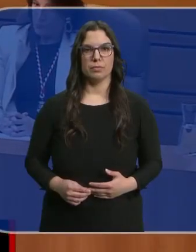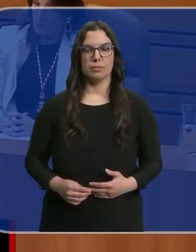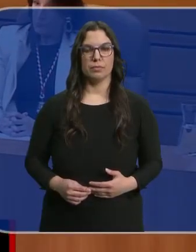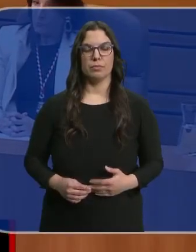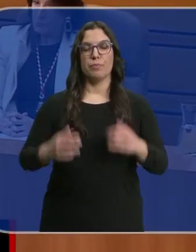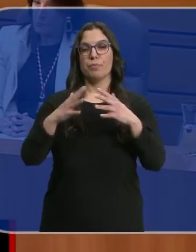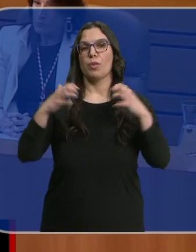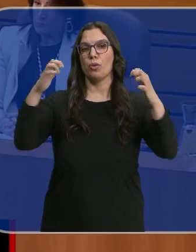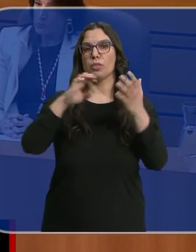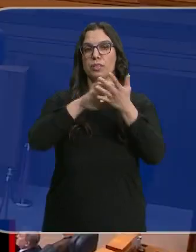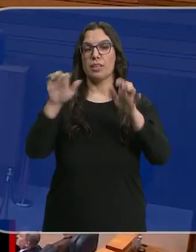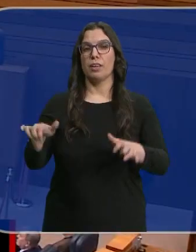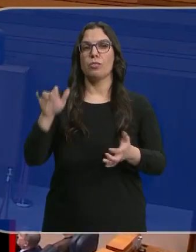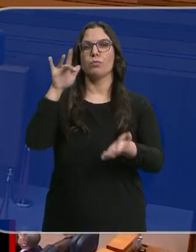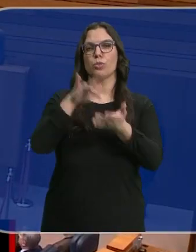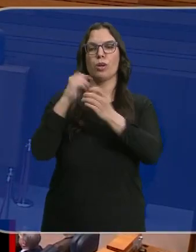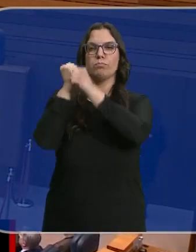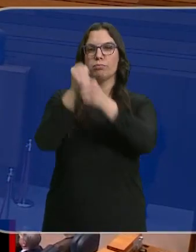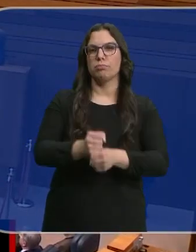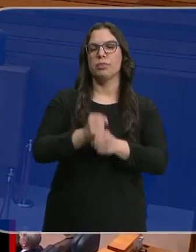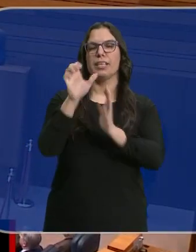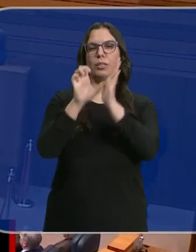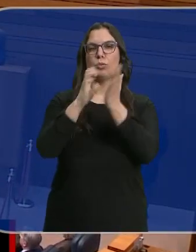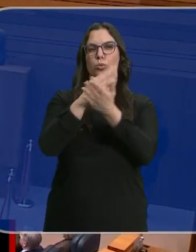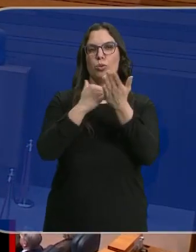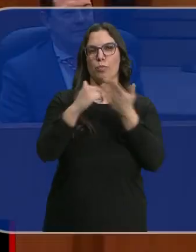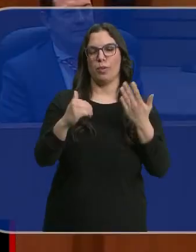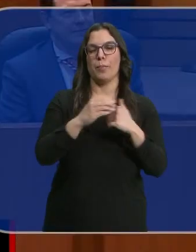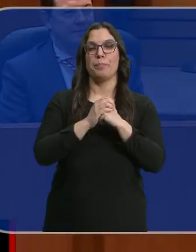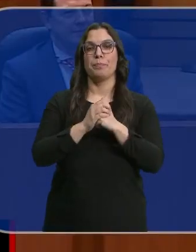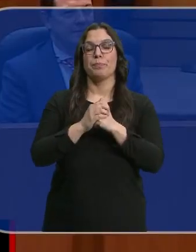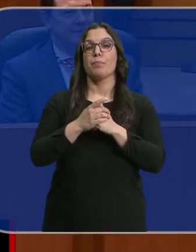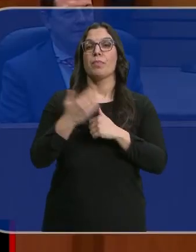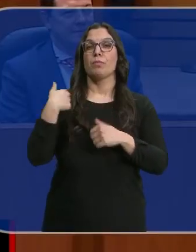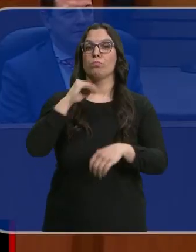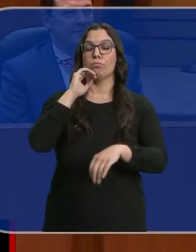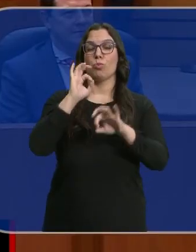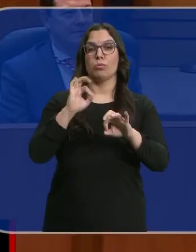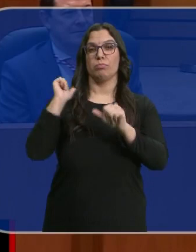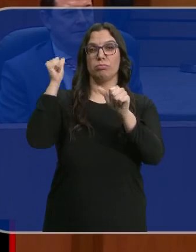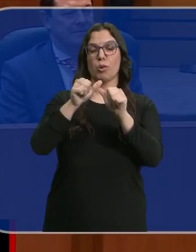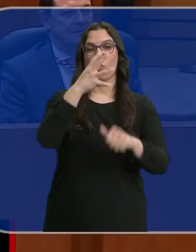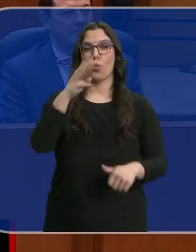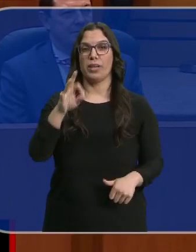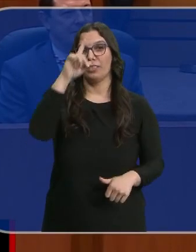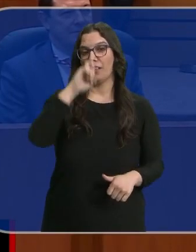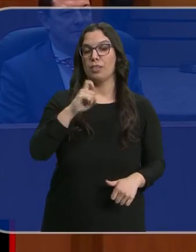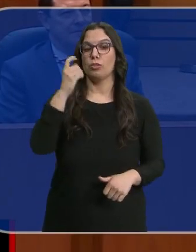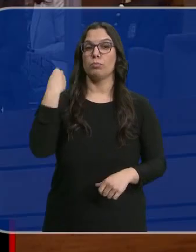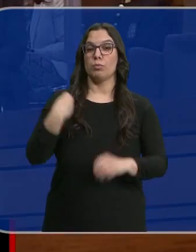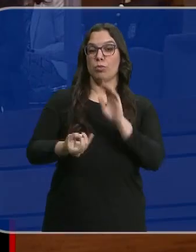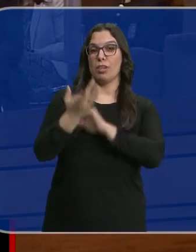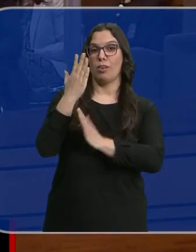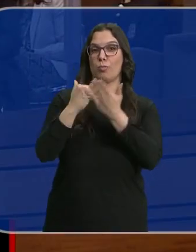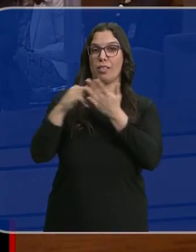Las Cortes de Castilla y León celebran la conmemoración del Estatuto de Autonomía. La norma básica cumple 40 años, 4 décadas desde que nació la